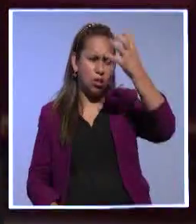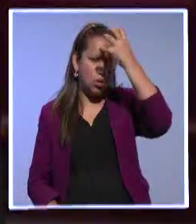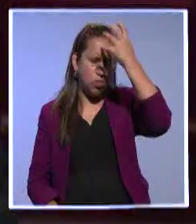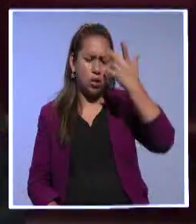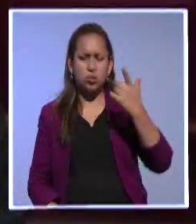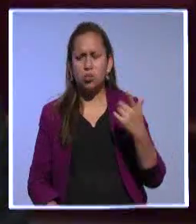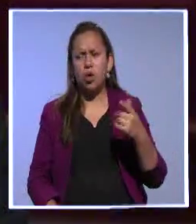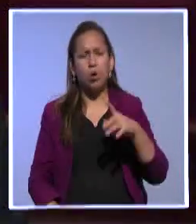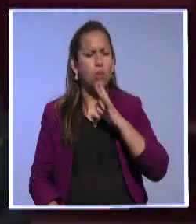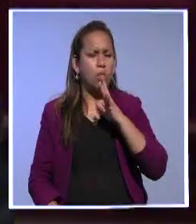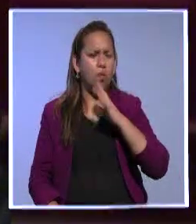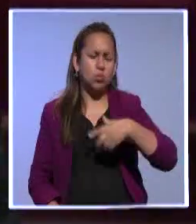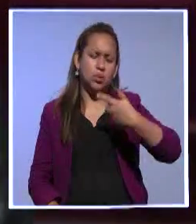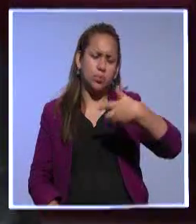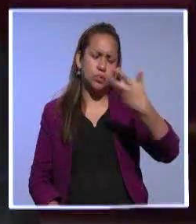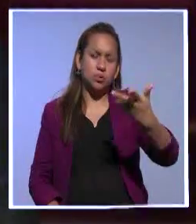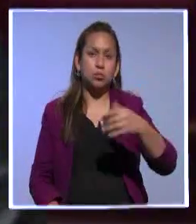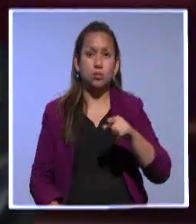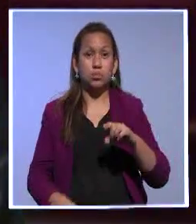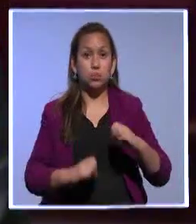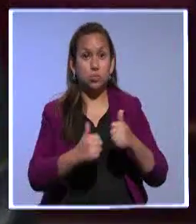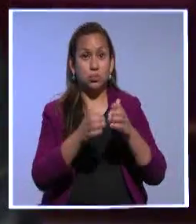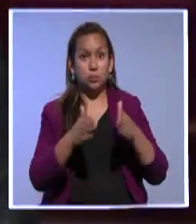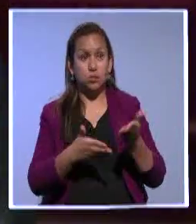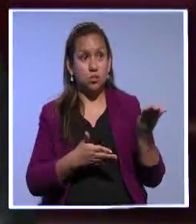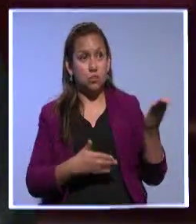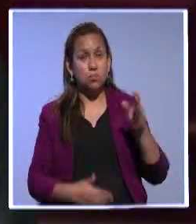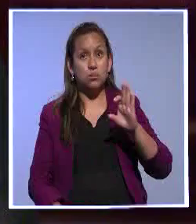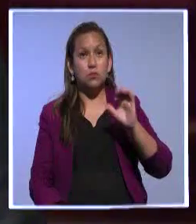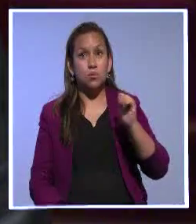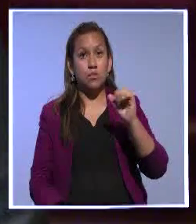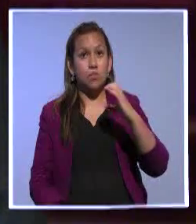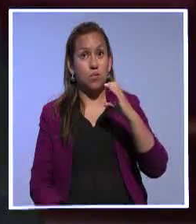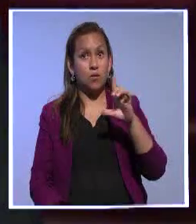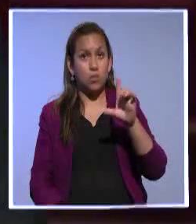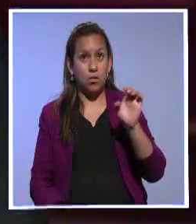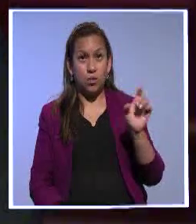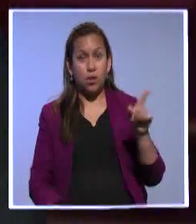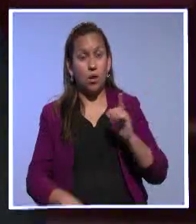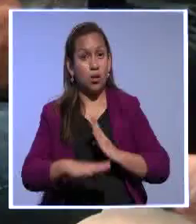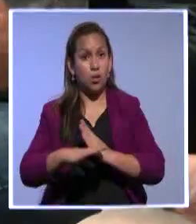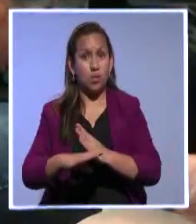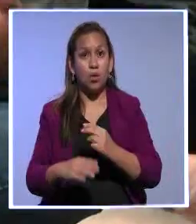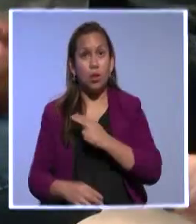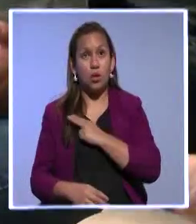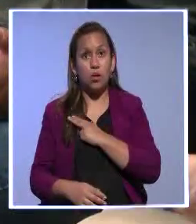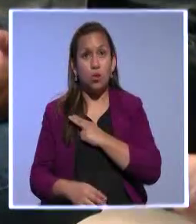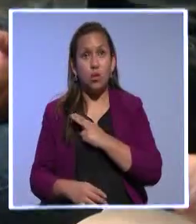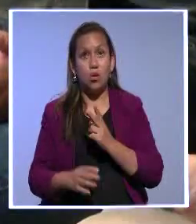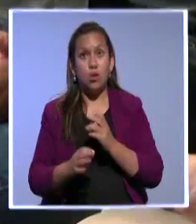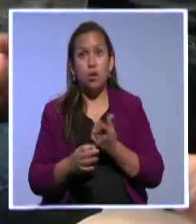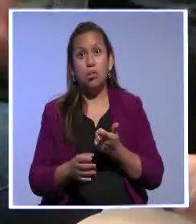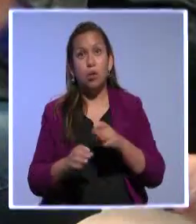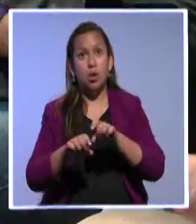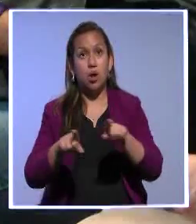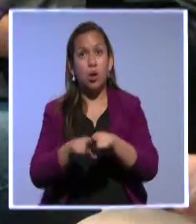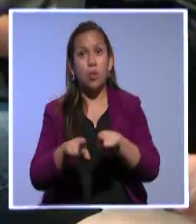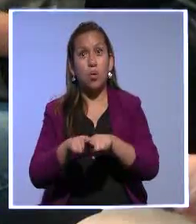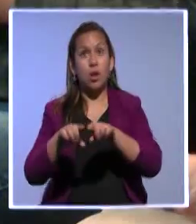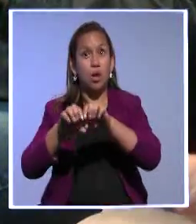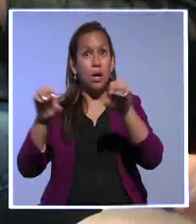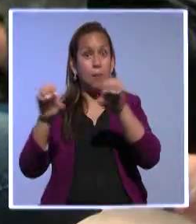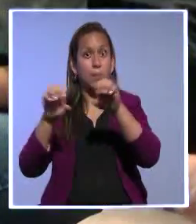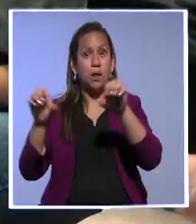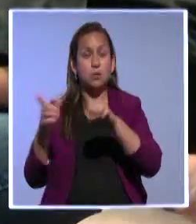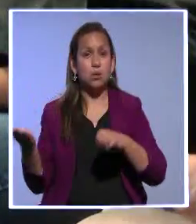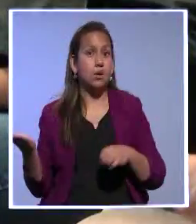el esquema en el que vamos a manejarnos. El asambleísta Tacle, en un pleno anterior, decía y defendía que las universidades funcionen como empresas, lo cual para nosotros